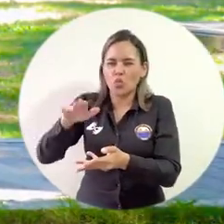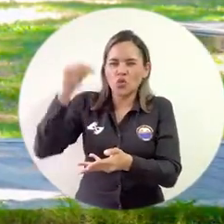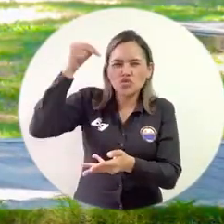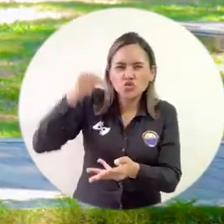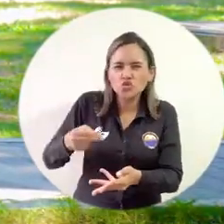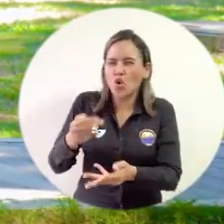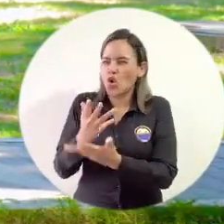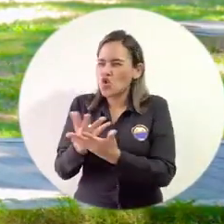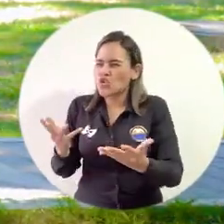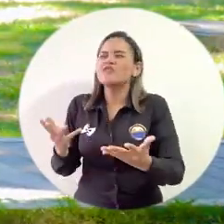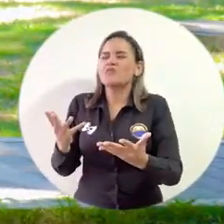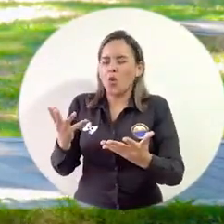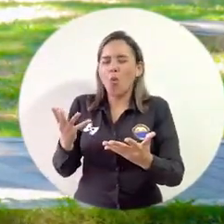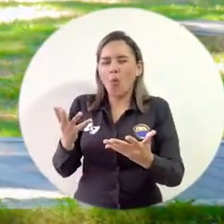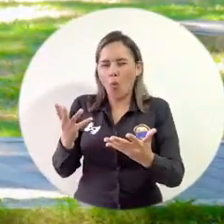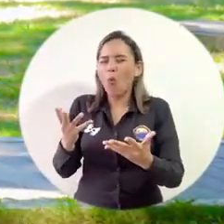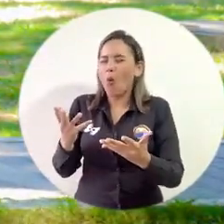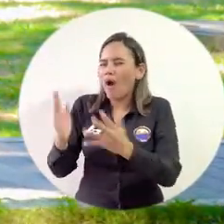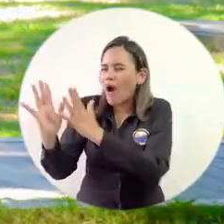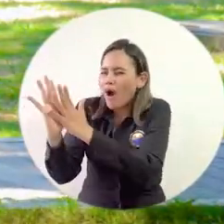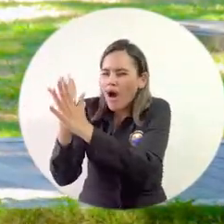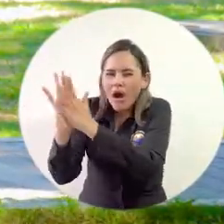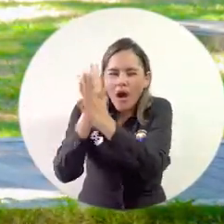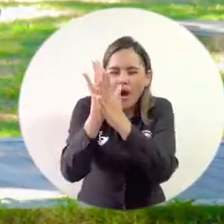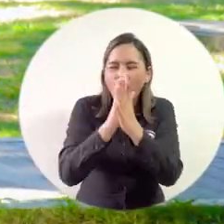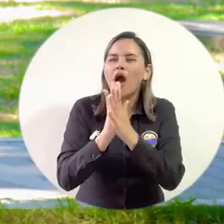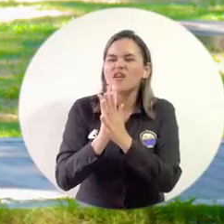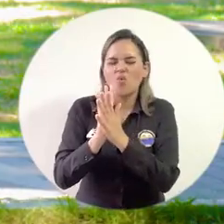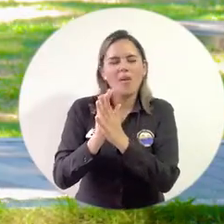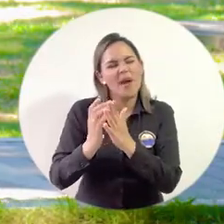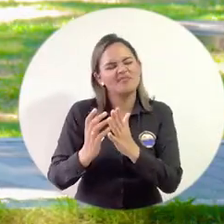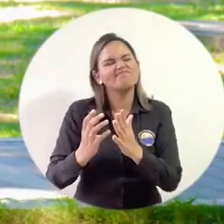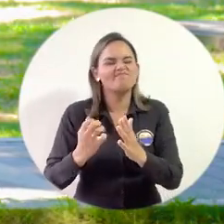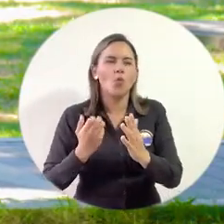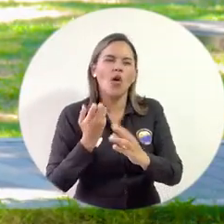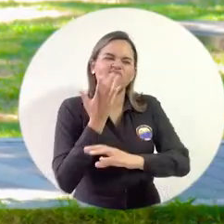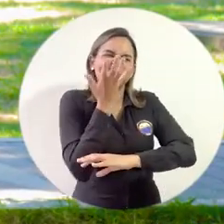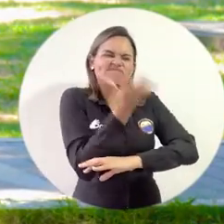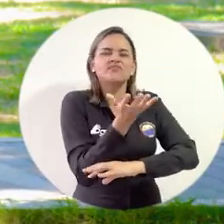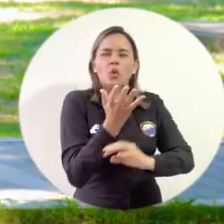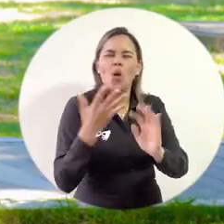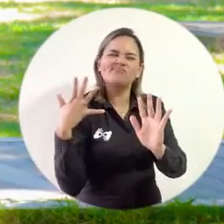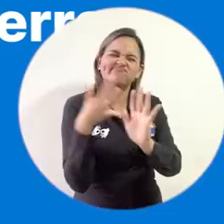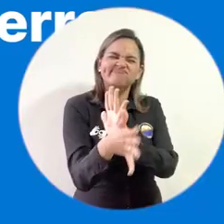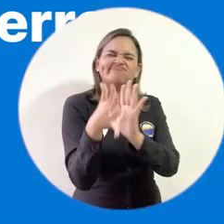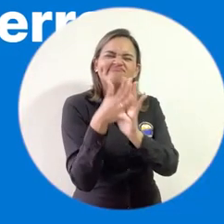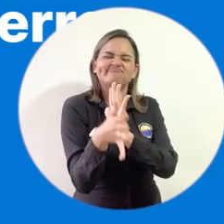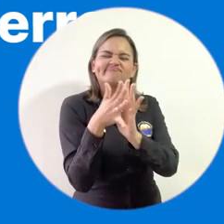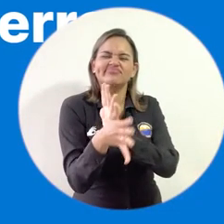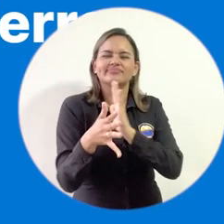procesos para que fueran desde las voces de las comunidades se pudieran exponer y trabajar conjuntamente.